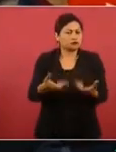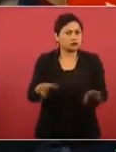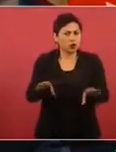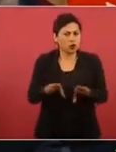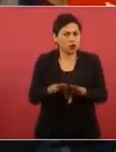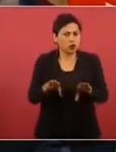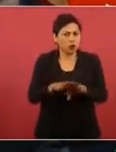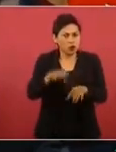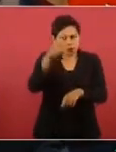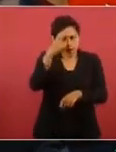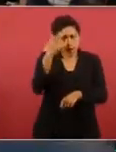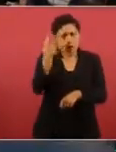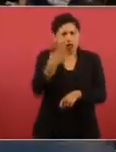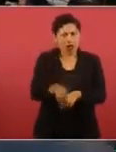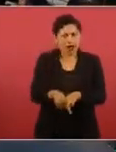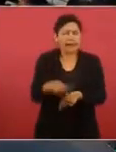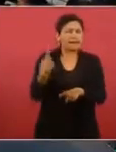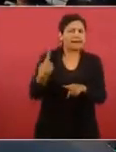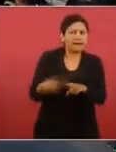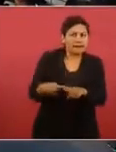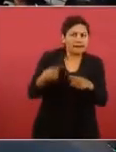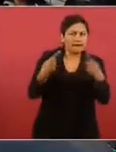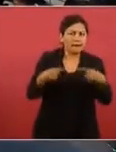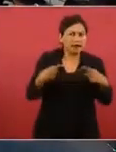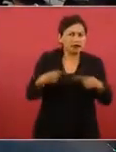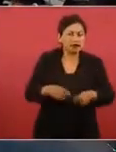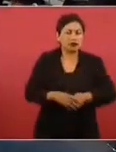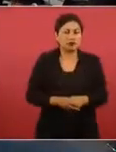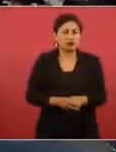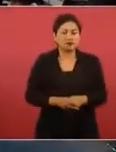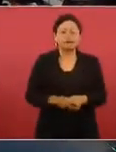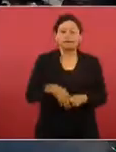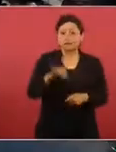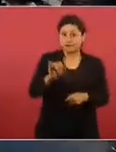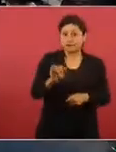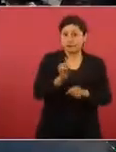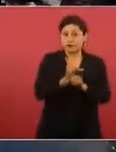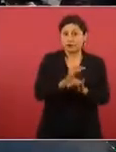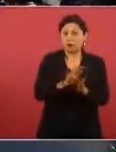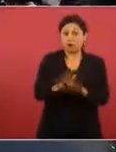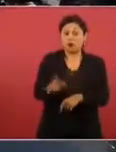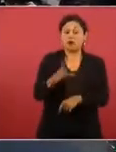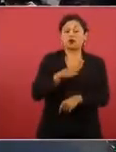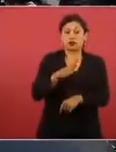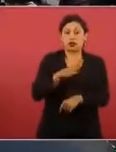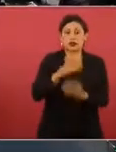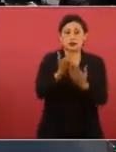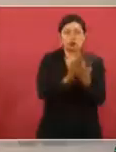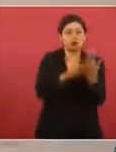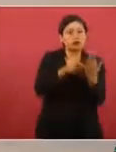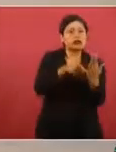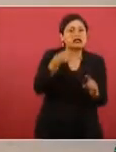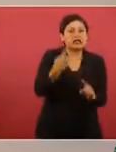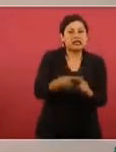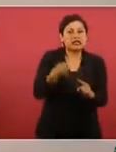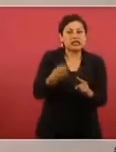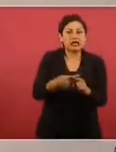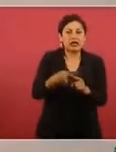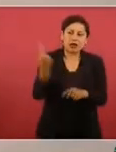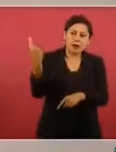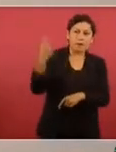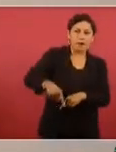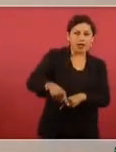Esto desde ya hace varios meses que tenemos acabado todo el análisis y registro de las redes